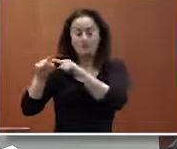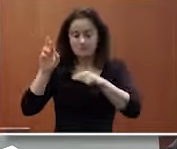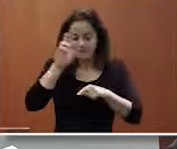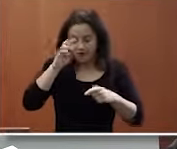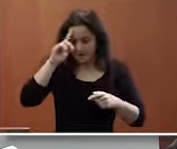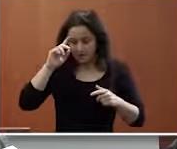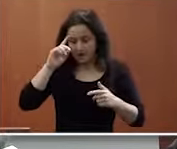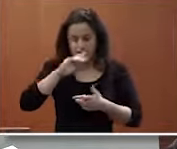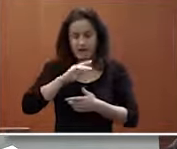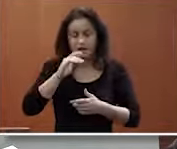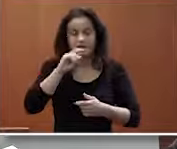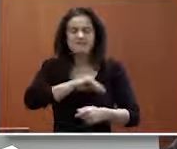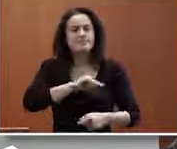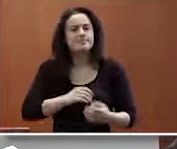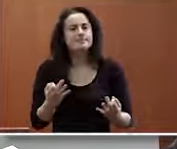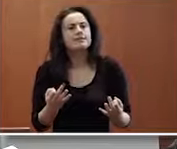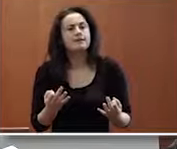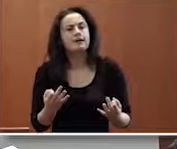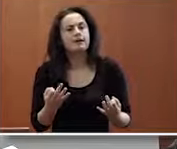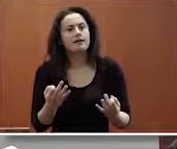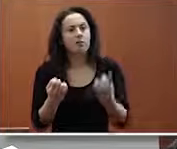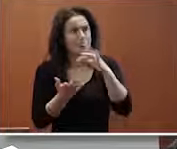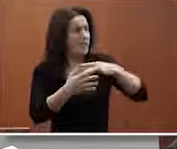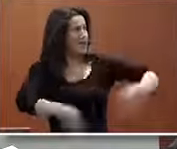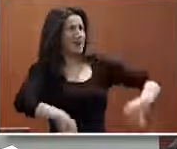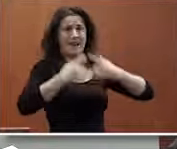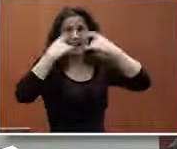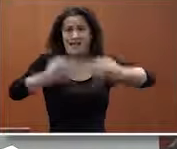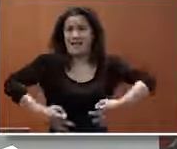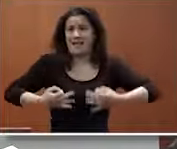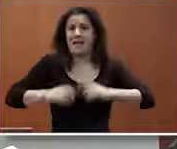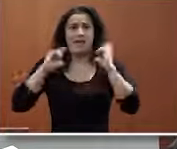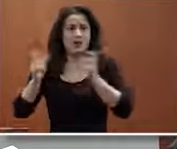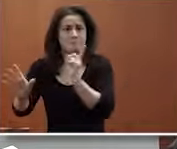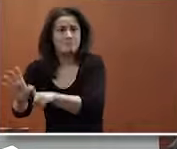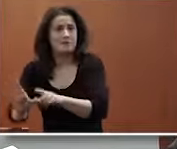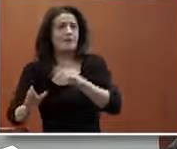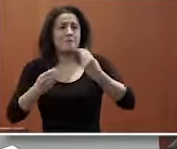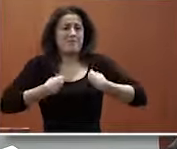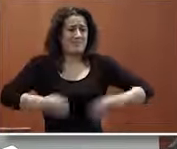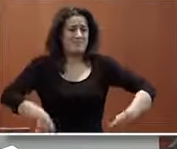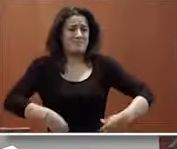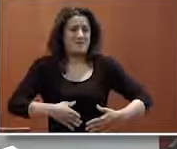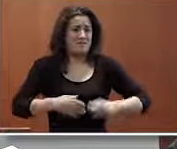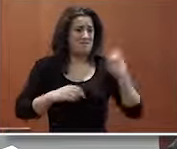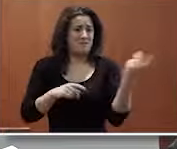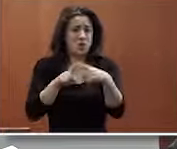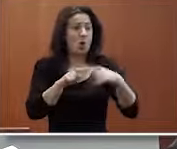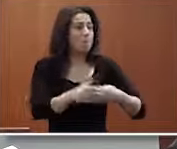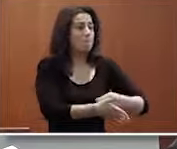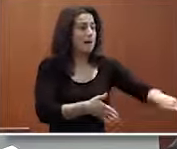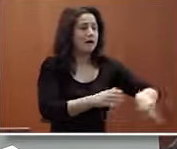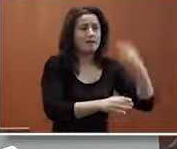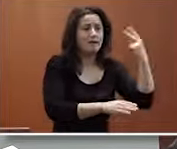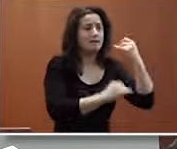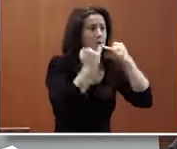sobre lo que sienten en un día real real de reuniones reales de vida normal real de tener que pagar un taxi